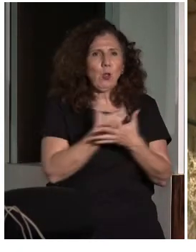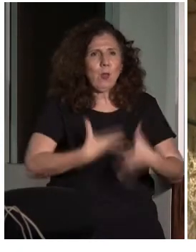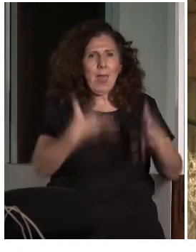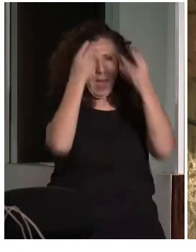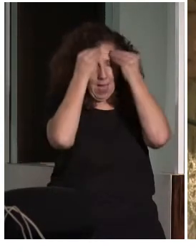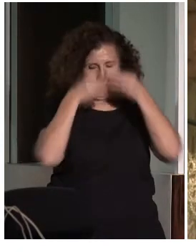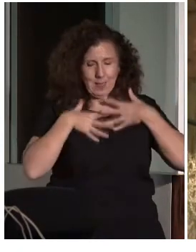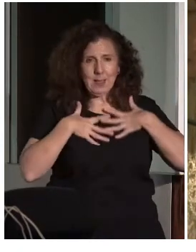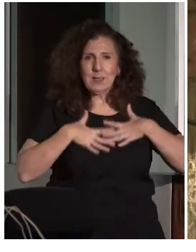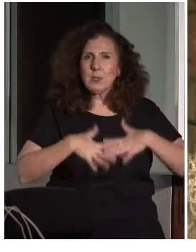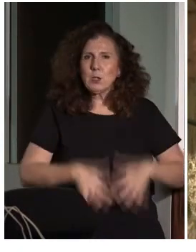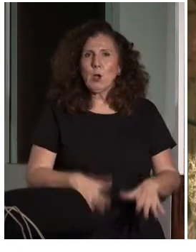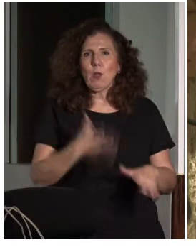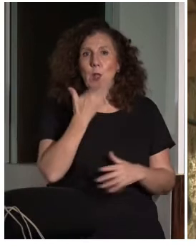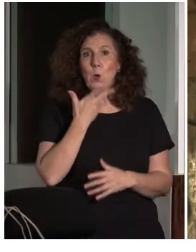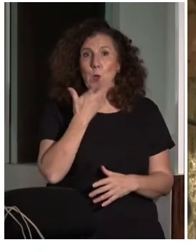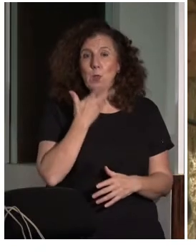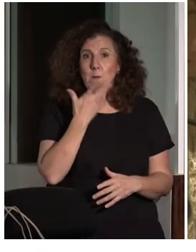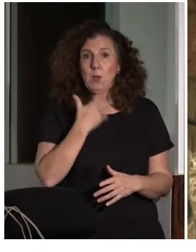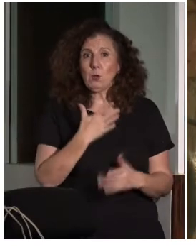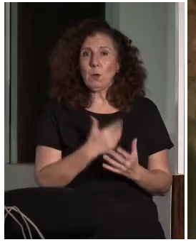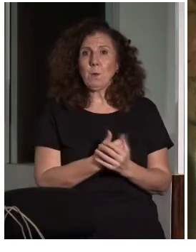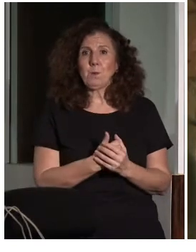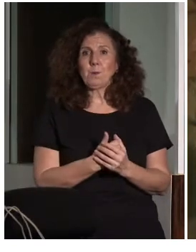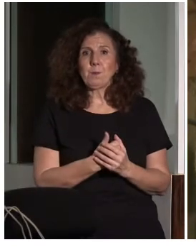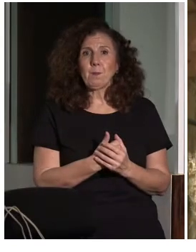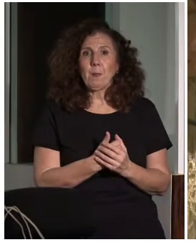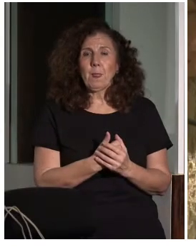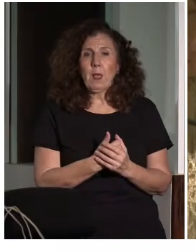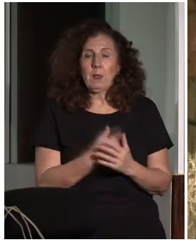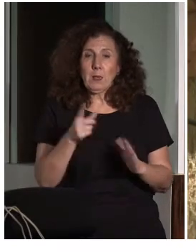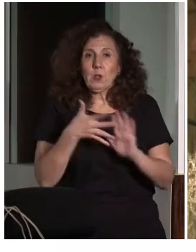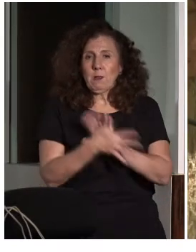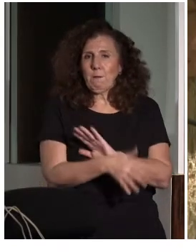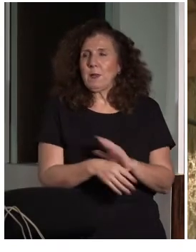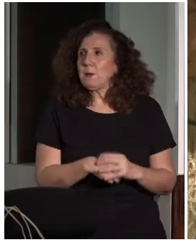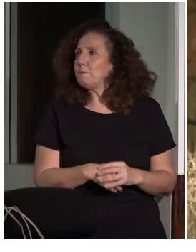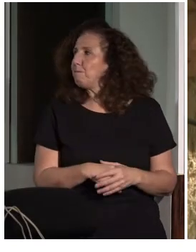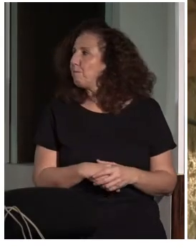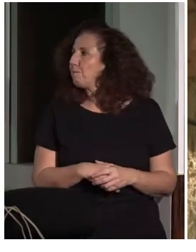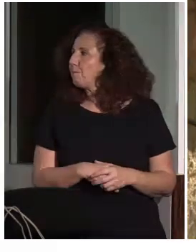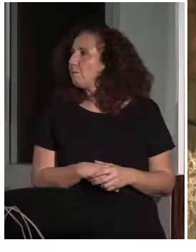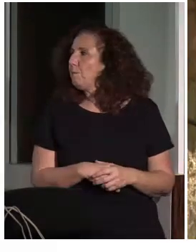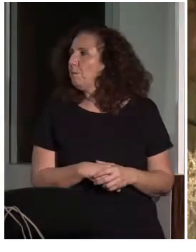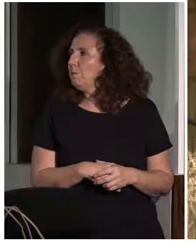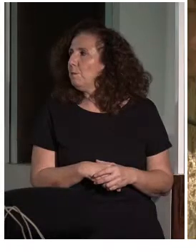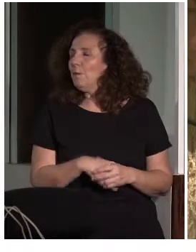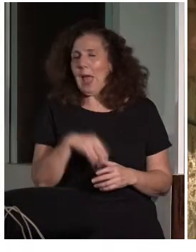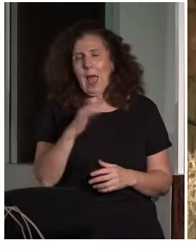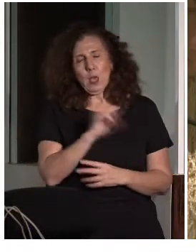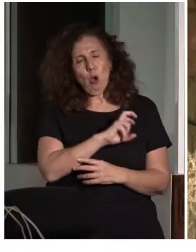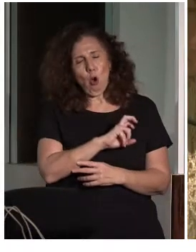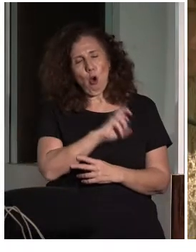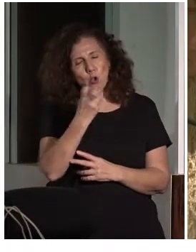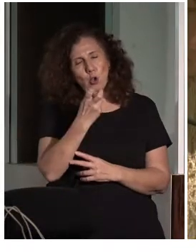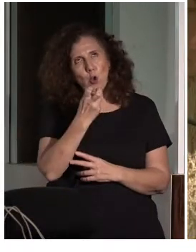de conocimientos de una forma, lógicamente, significativa. Un segundo problema, que ya